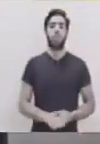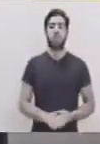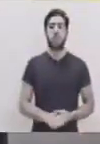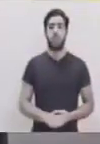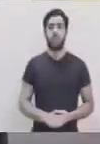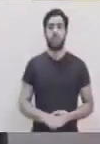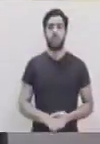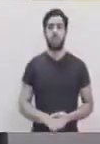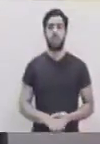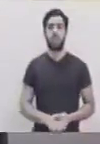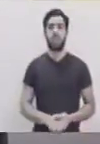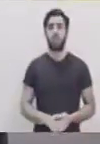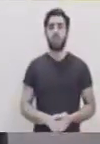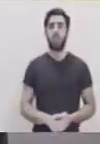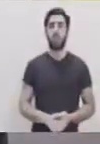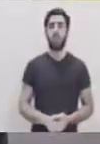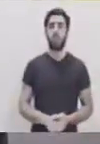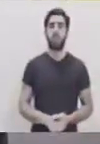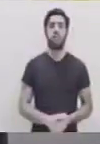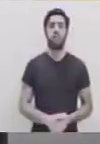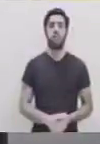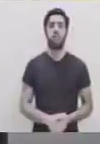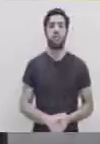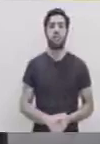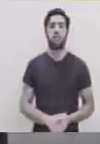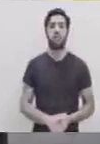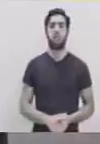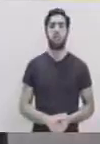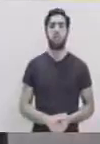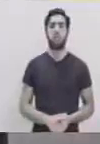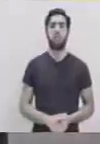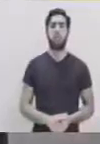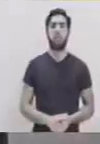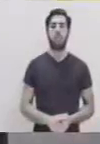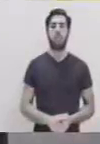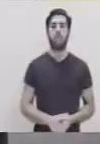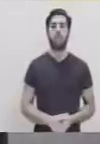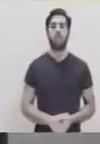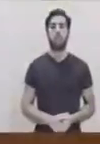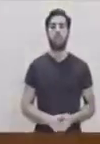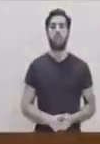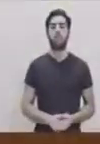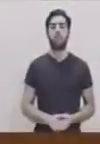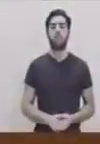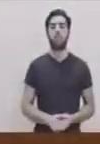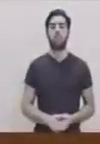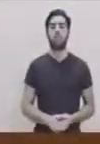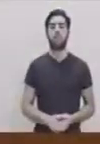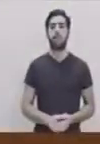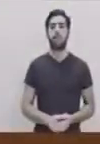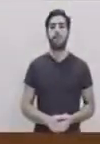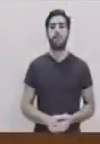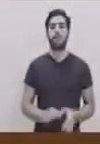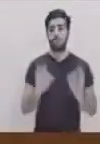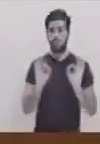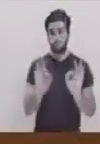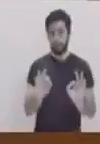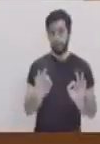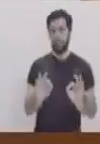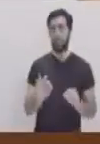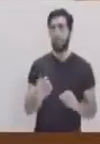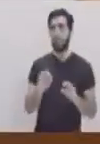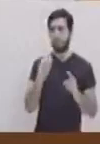Vamos a tomar nuestro compás y vamos a trazar una